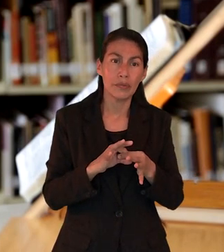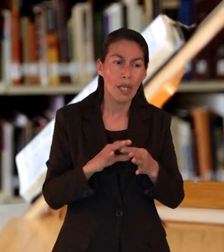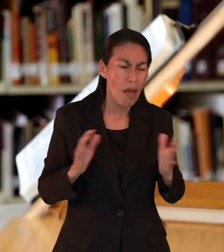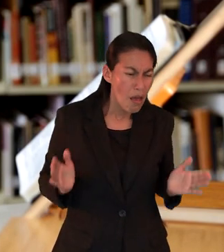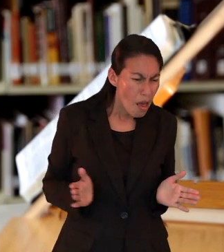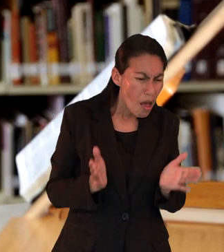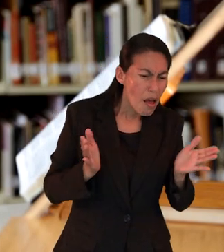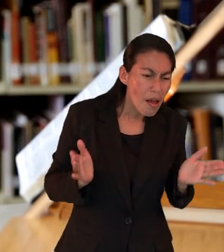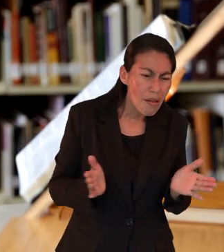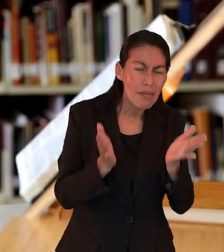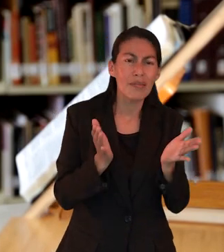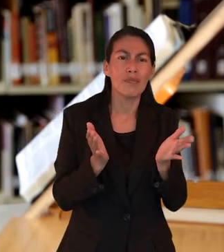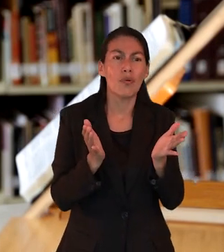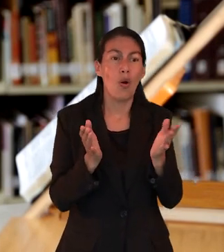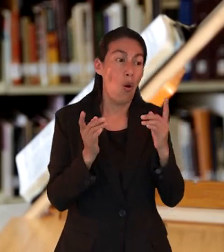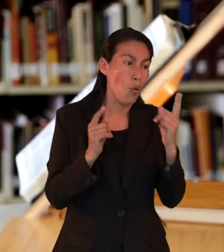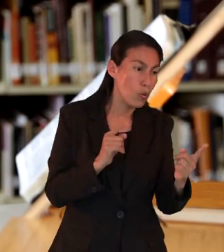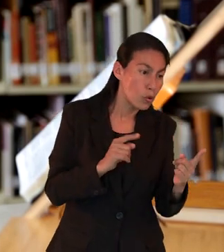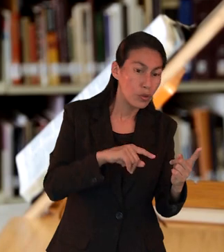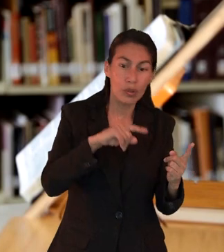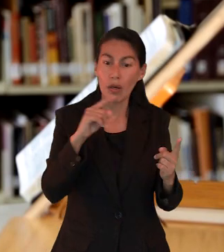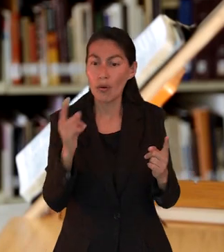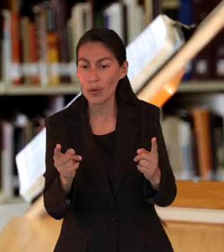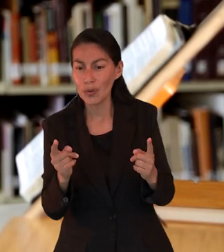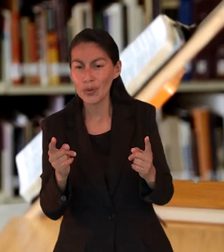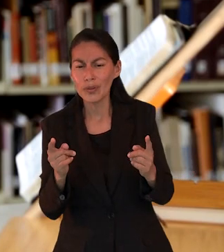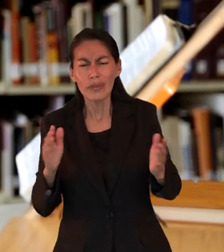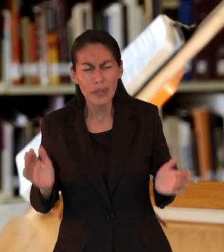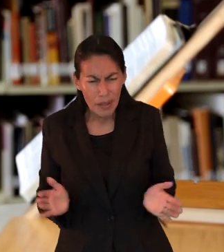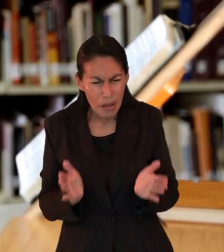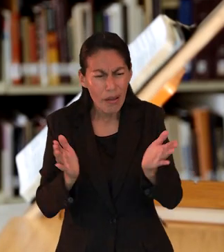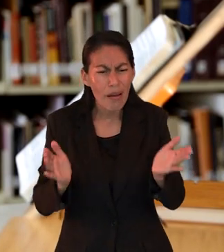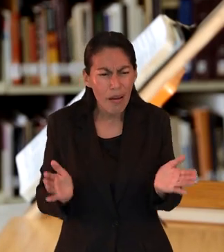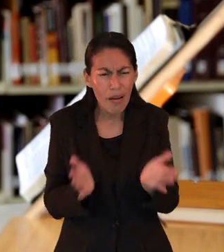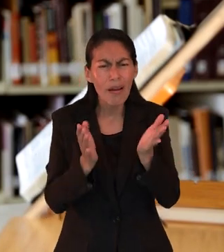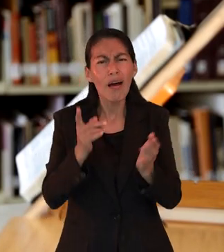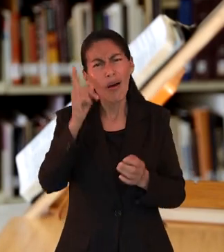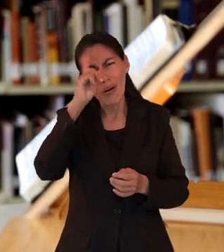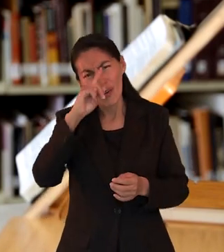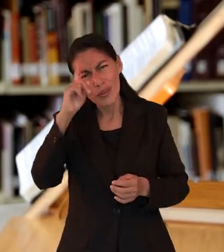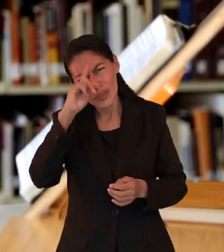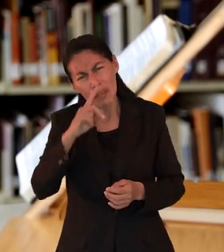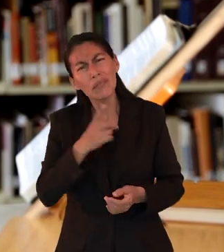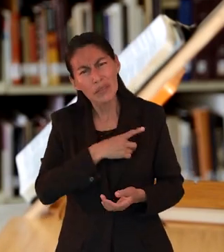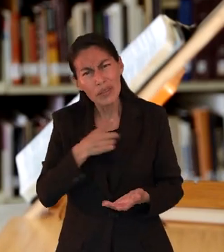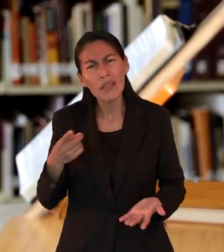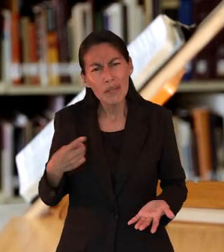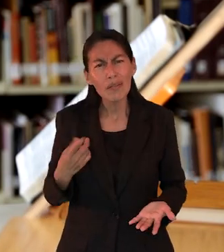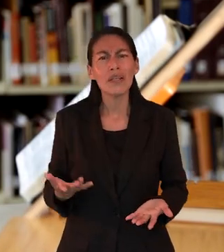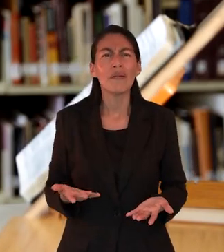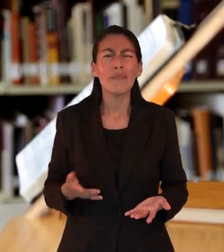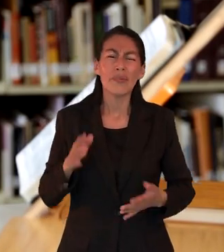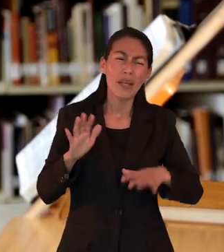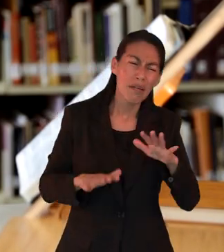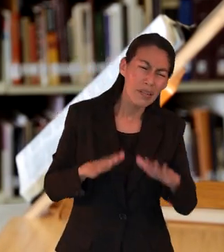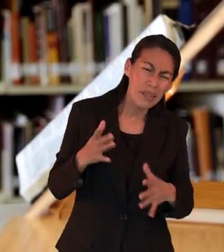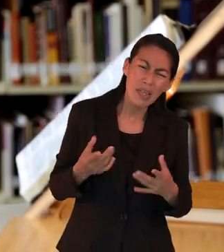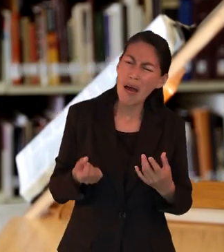debe haber de exhortación de los unos a los otros. En la iglesia tenemos que